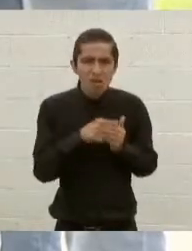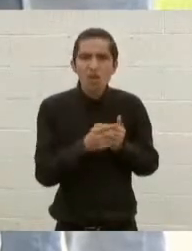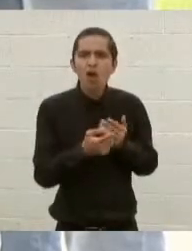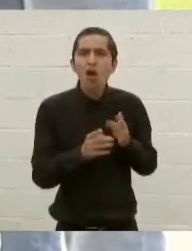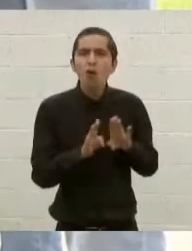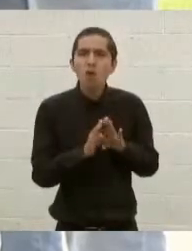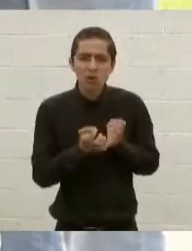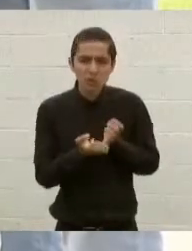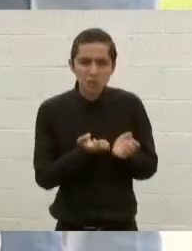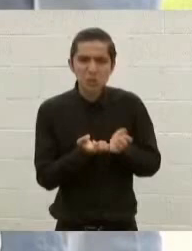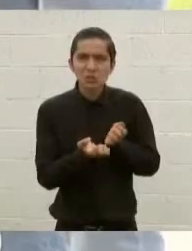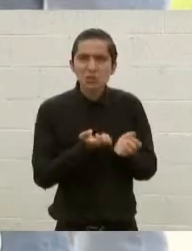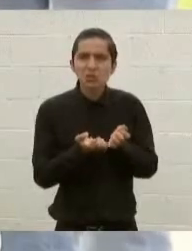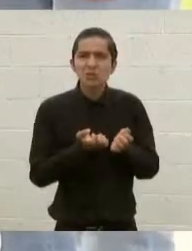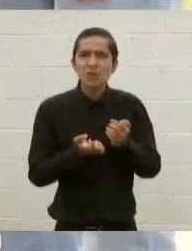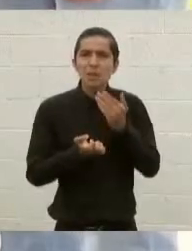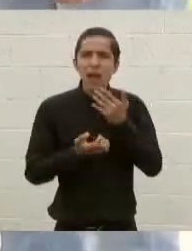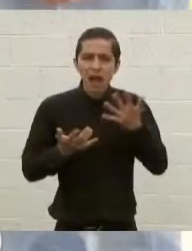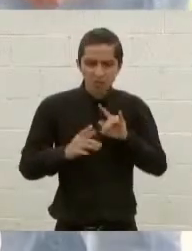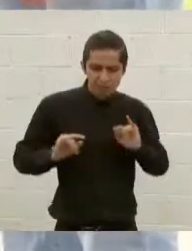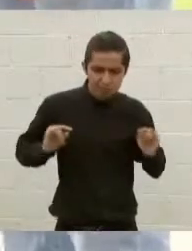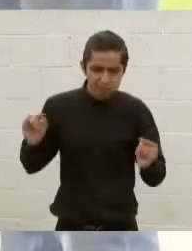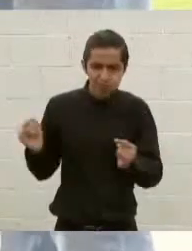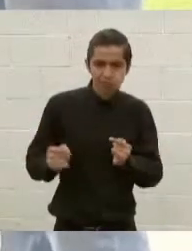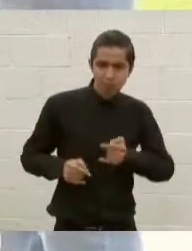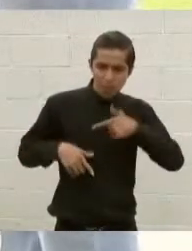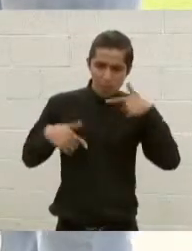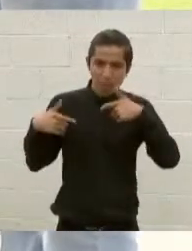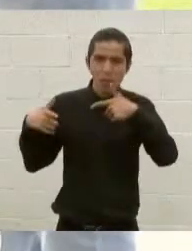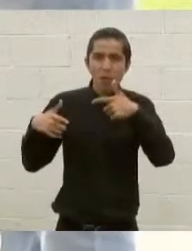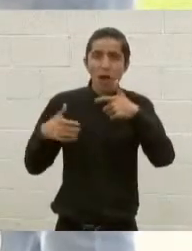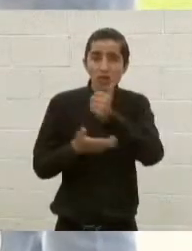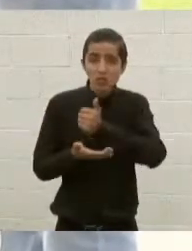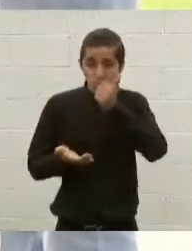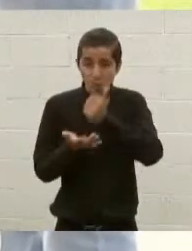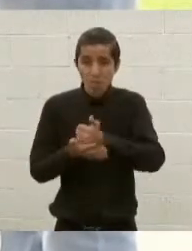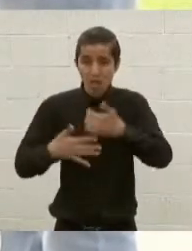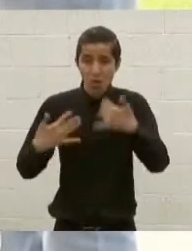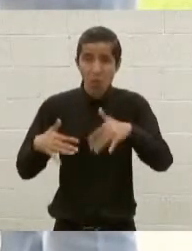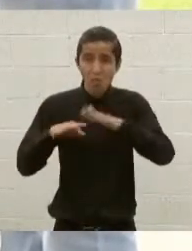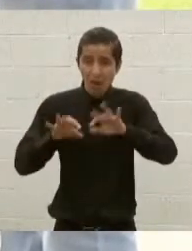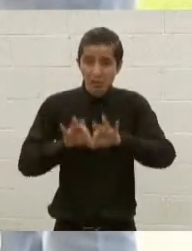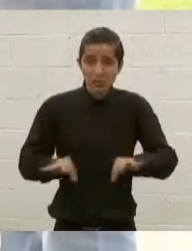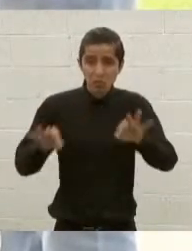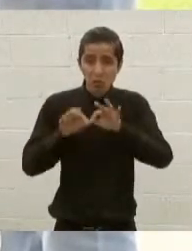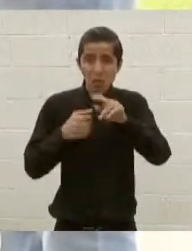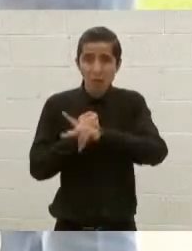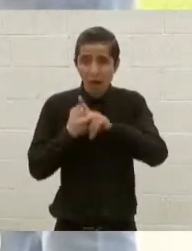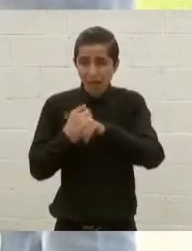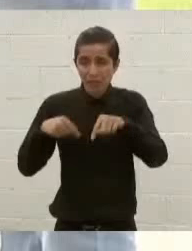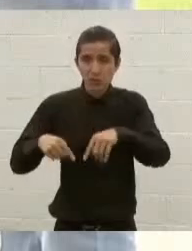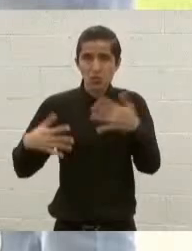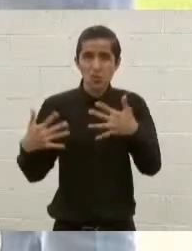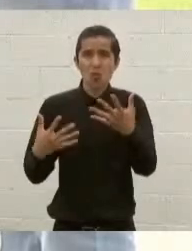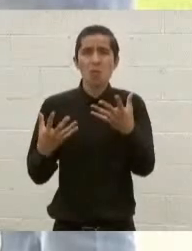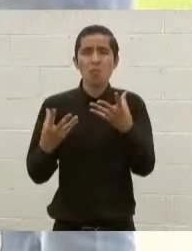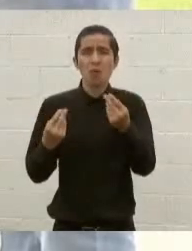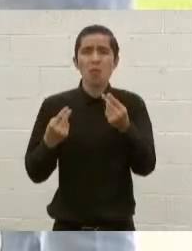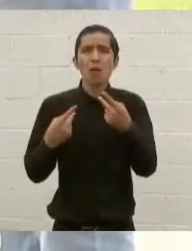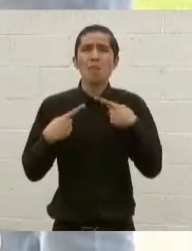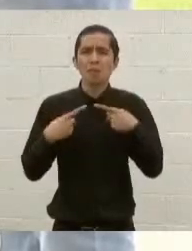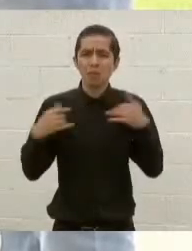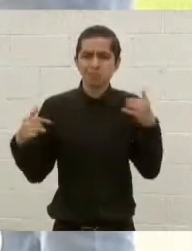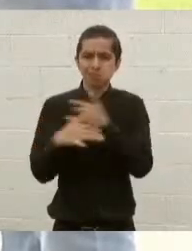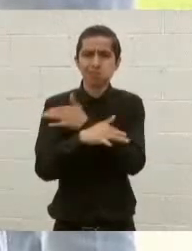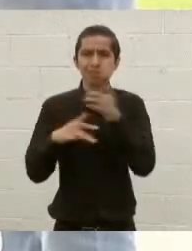de hacer esta acción en la capital del país, en la ciudad más importante del país y bueno, en una zona de alta